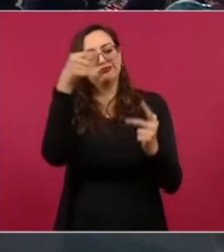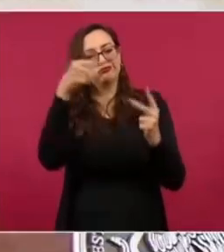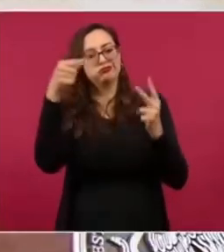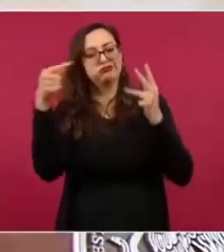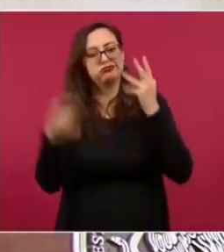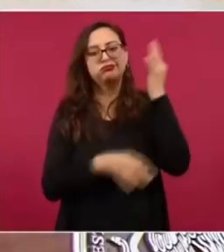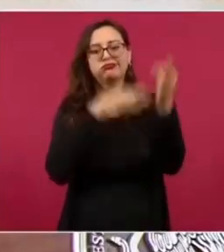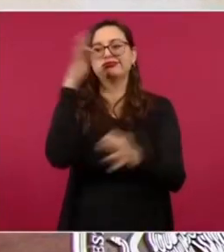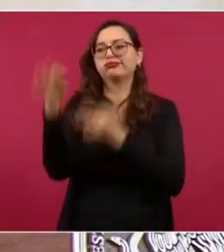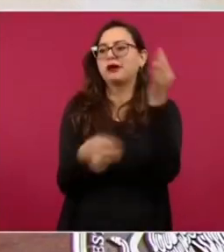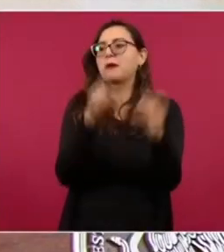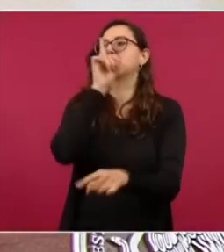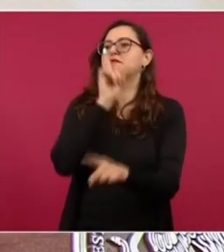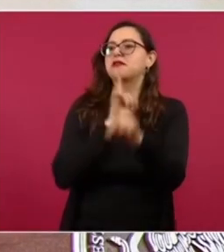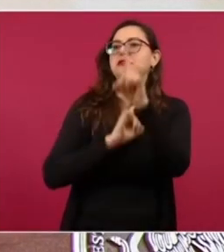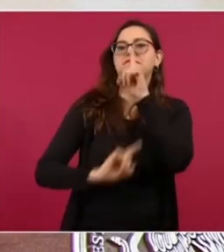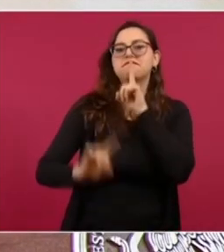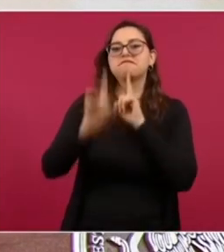mentiras